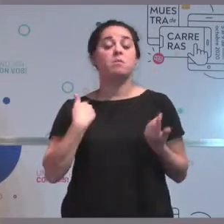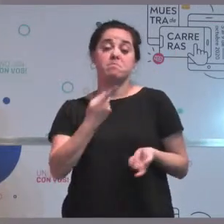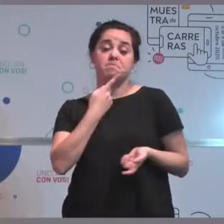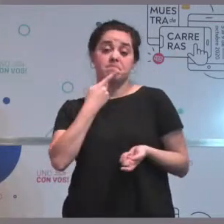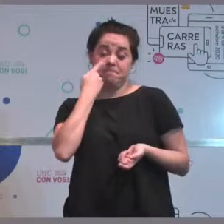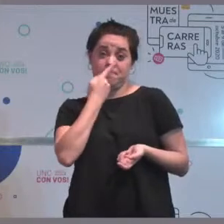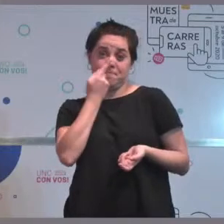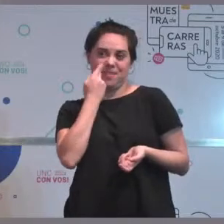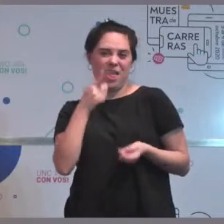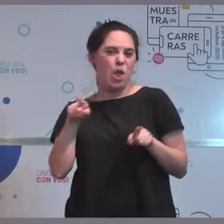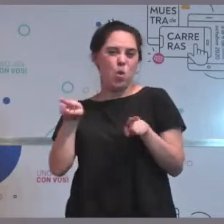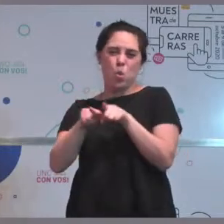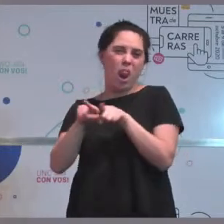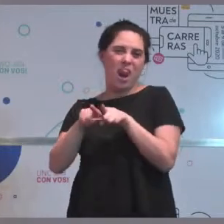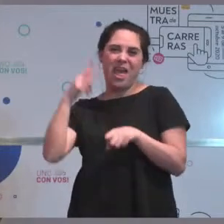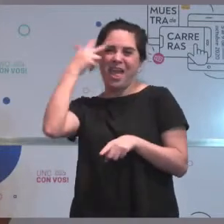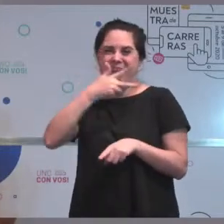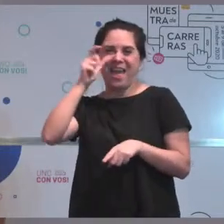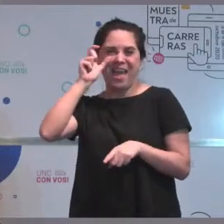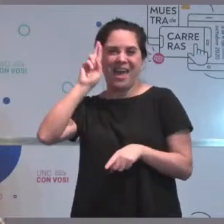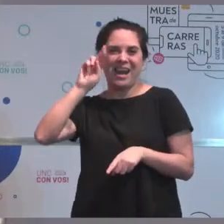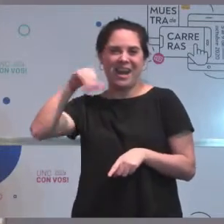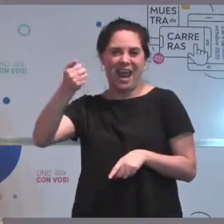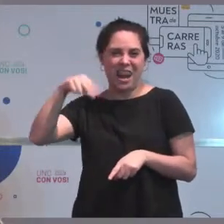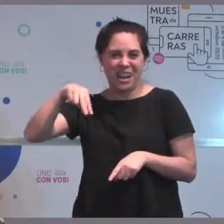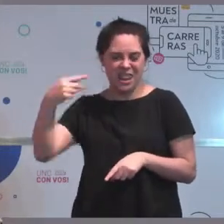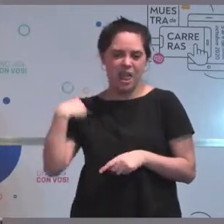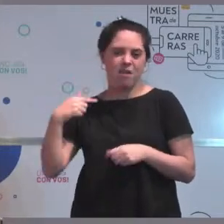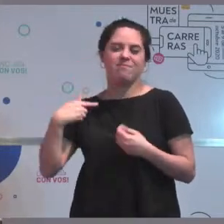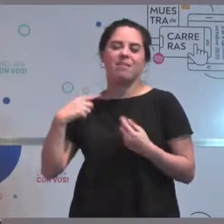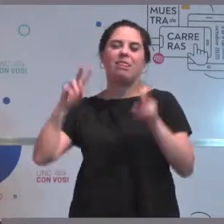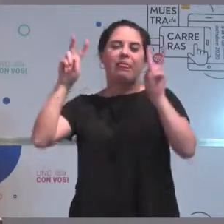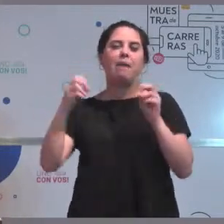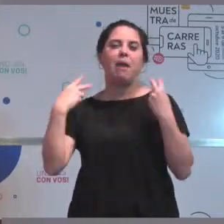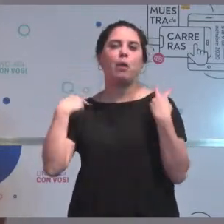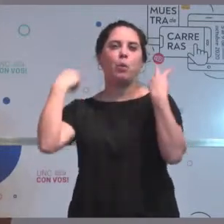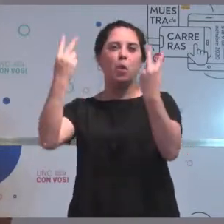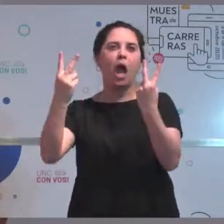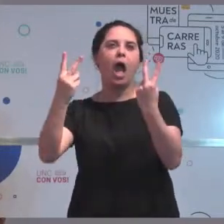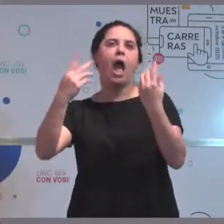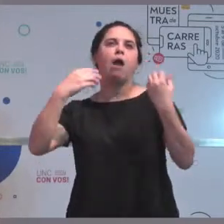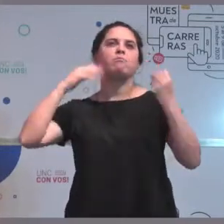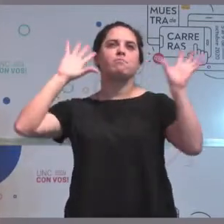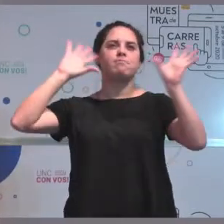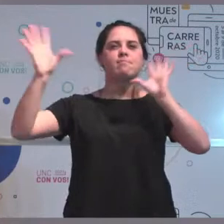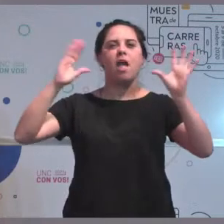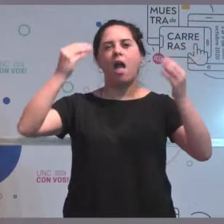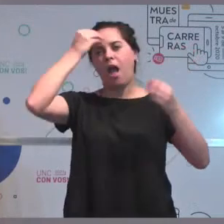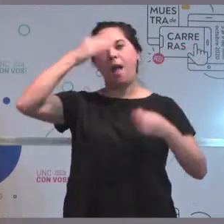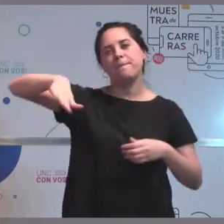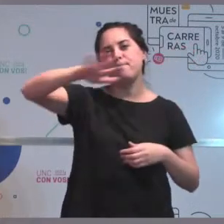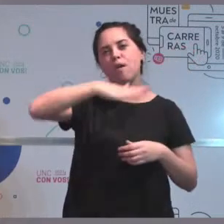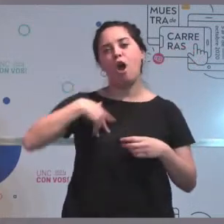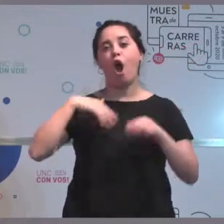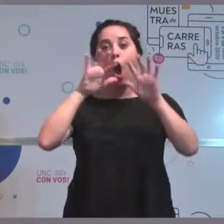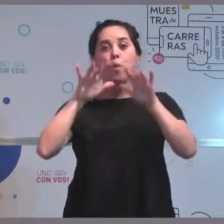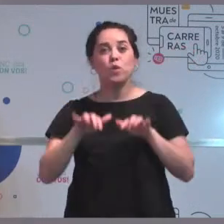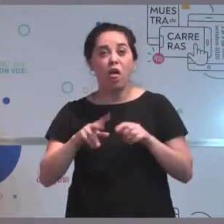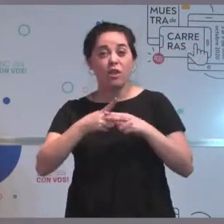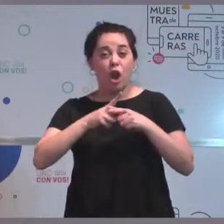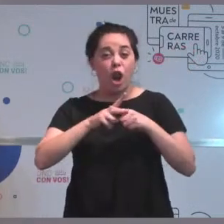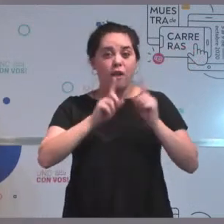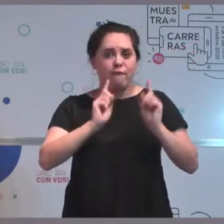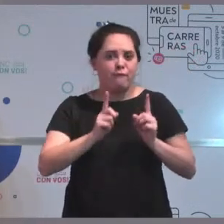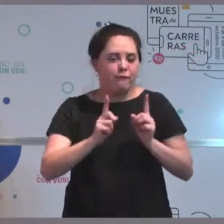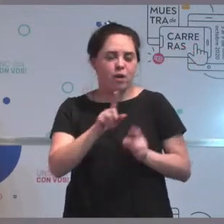el tema de lo mismo que Hernán, el tema de viajar, el tema de no estar siempre con la computadora, la tecnología, el campo, o sea,